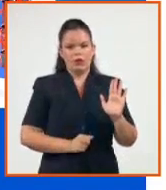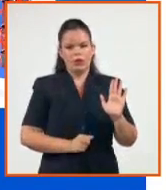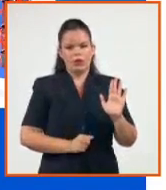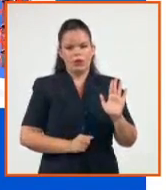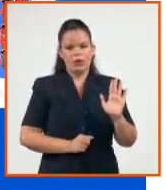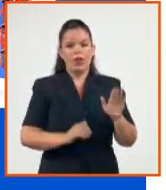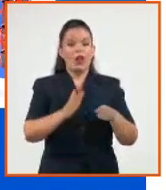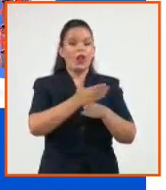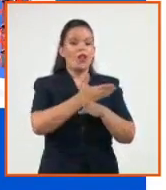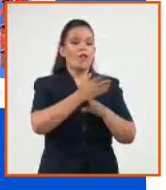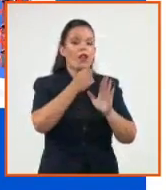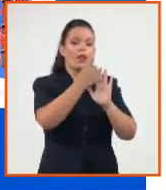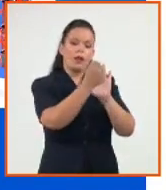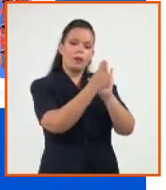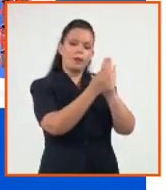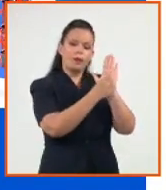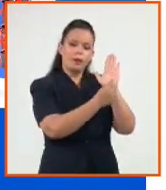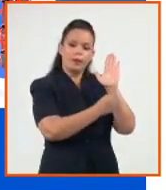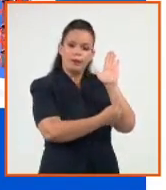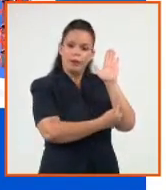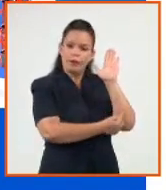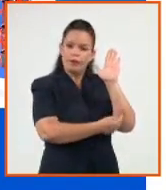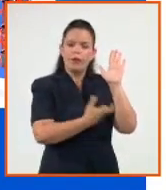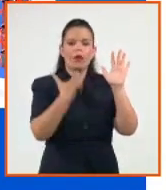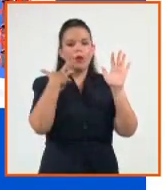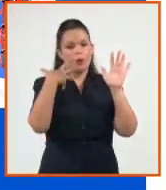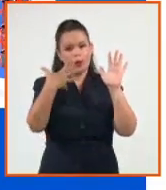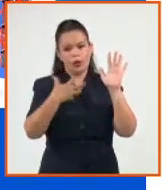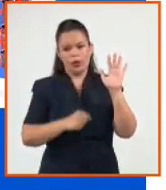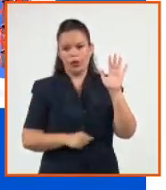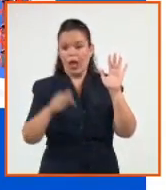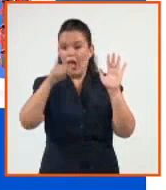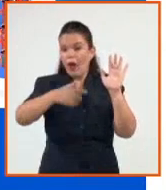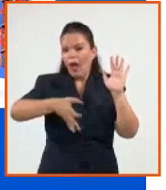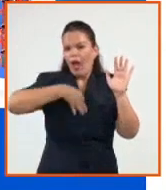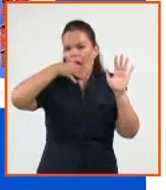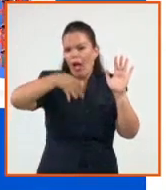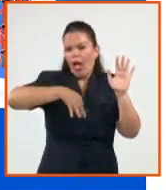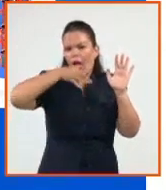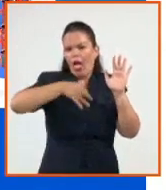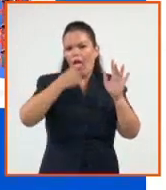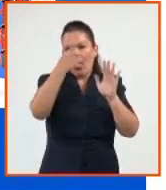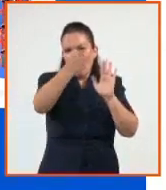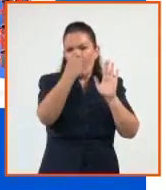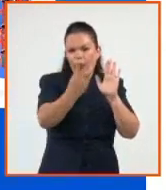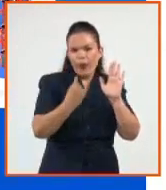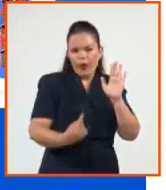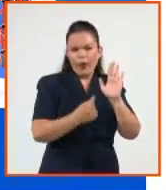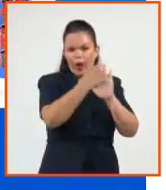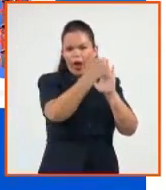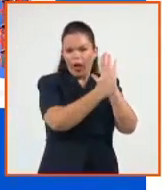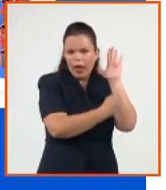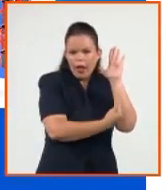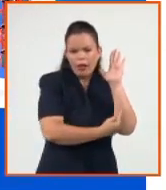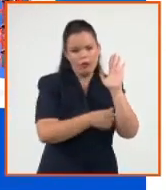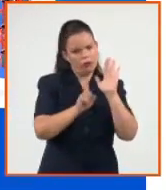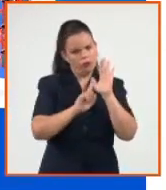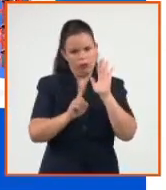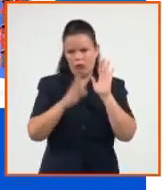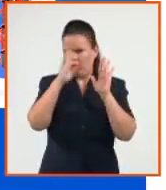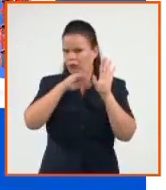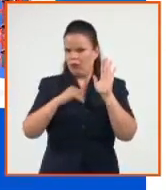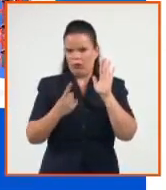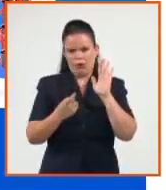importantes, no es necesario mencionarlas todas, yo creo que las principales están asociadas al derecho